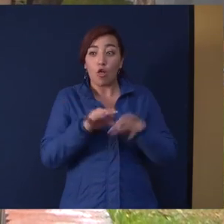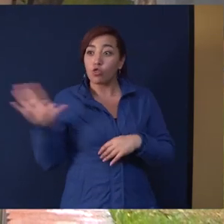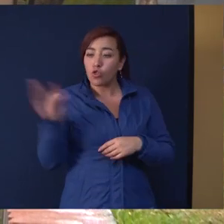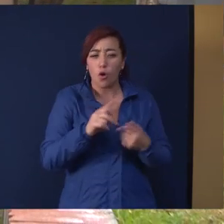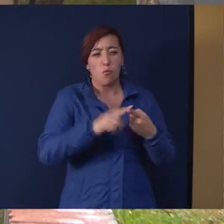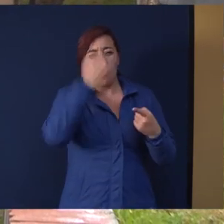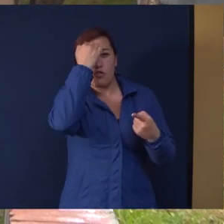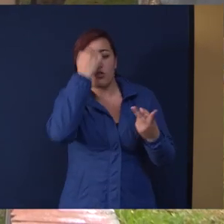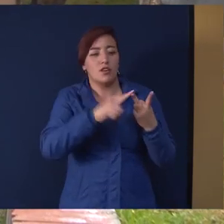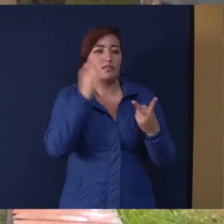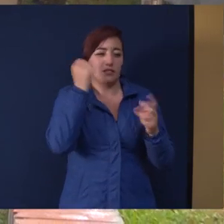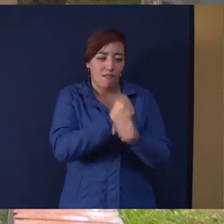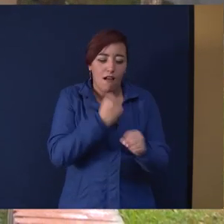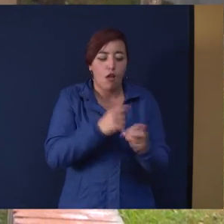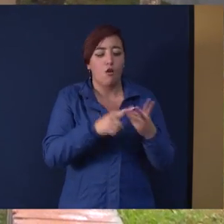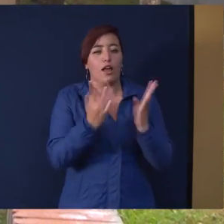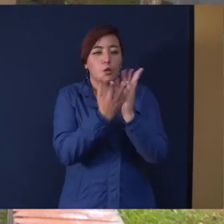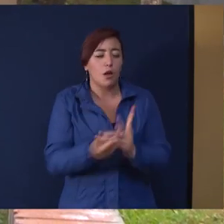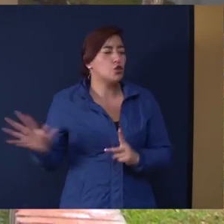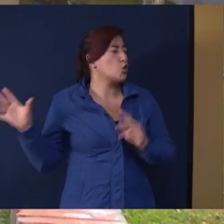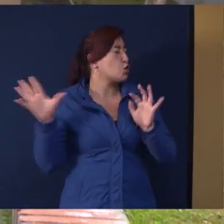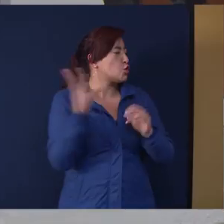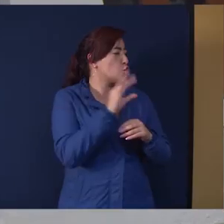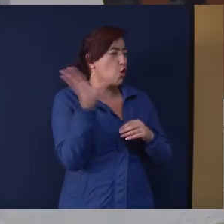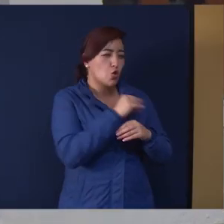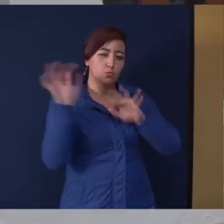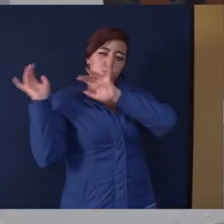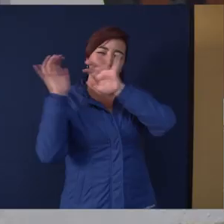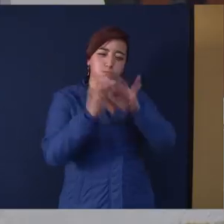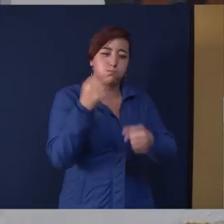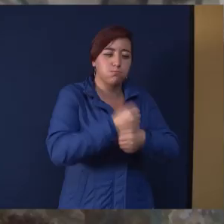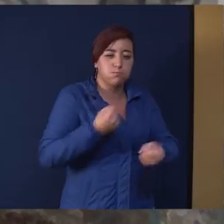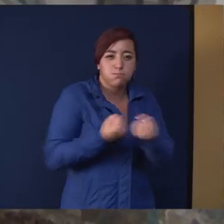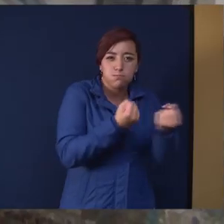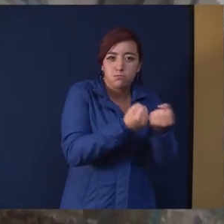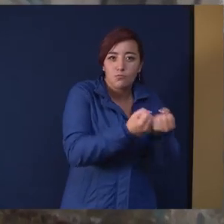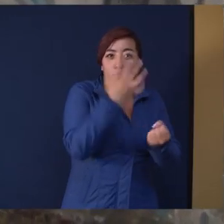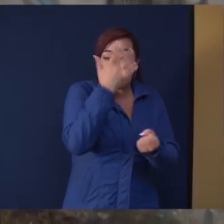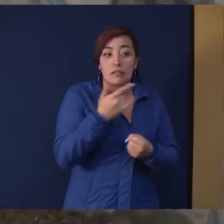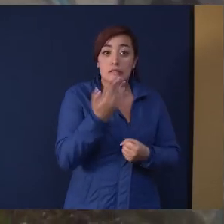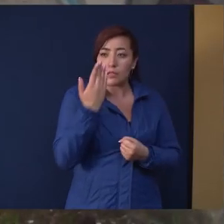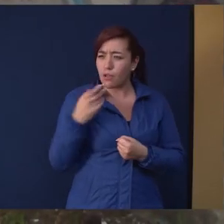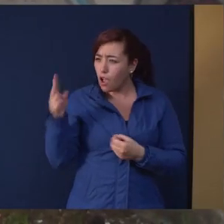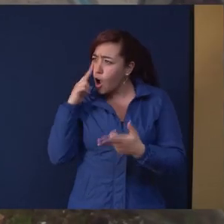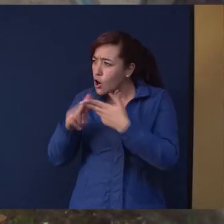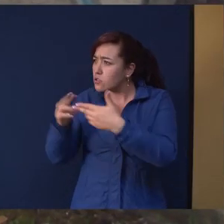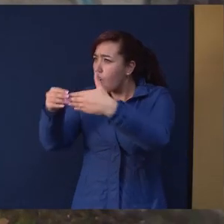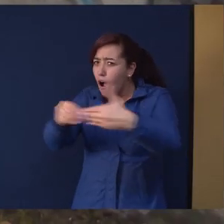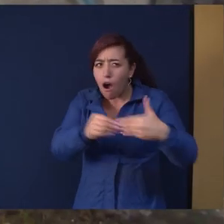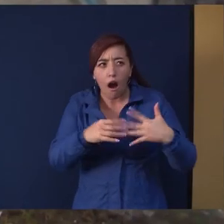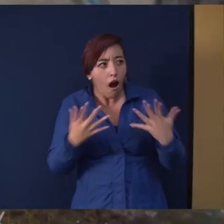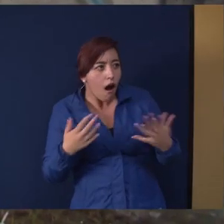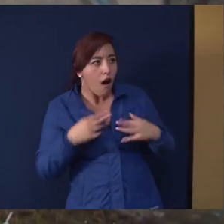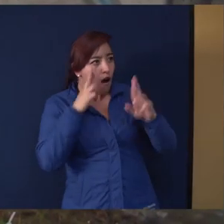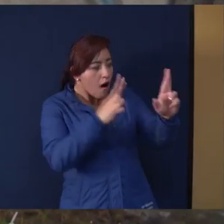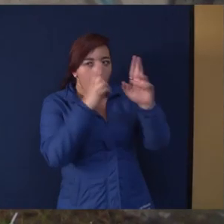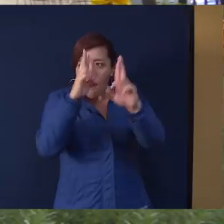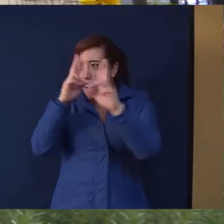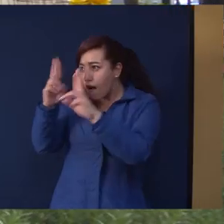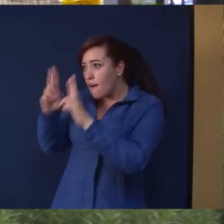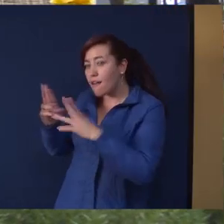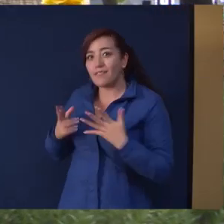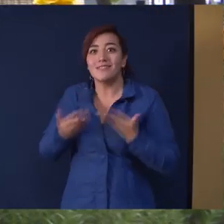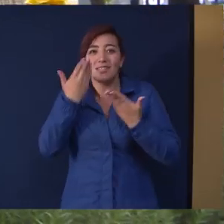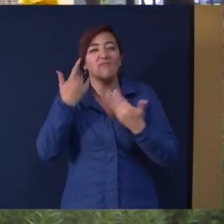todos, trabajadores, profesores, estudiantes, empleados en esta jornada porque además de que nos permite conocernos y reconocernos